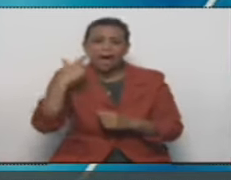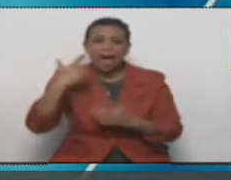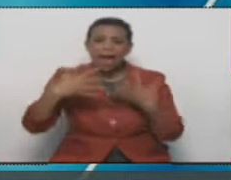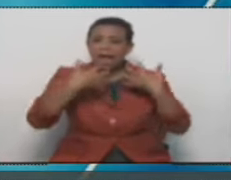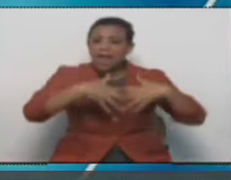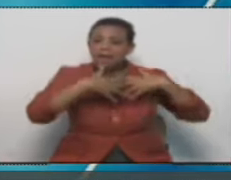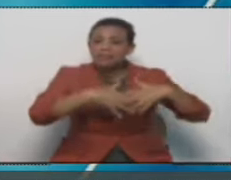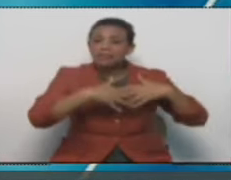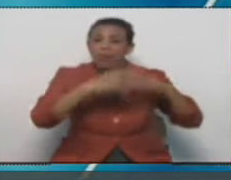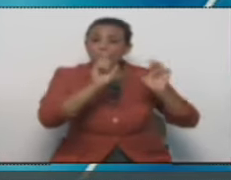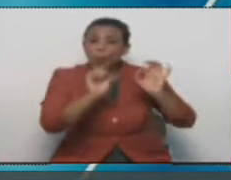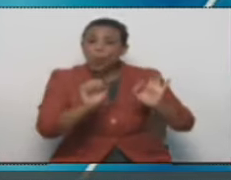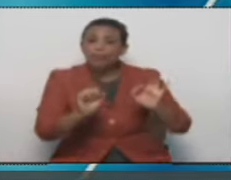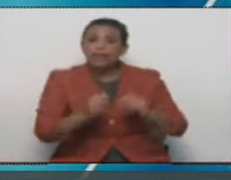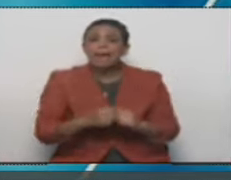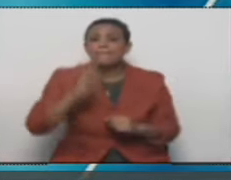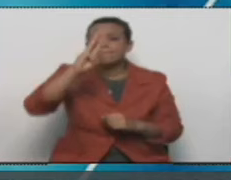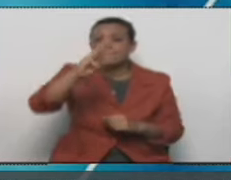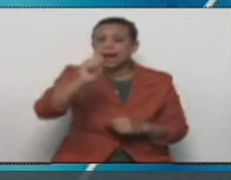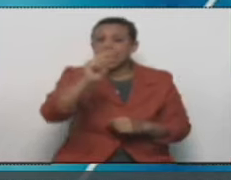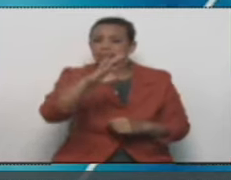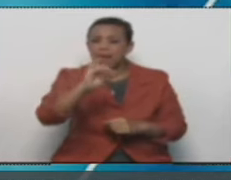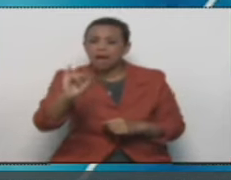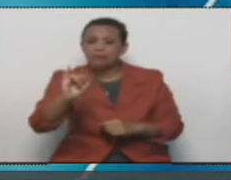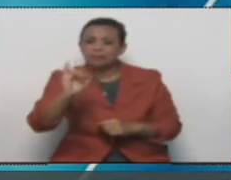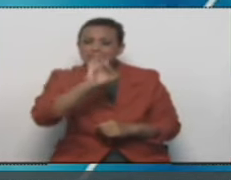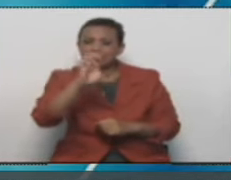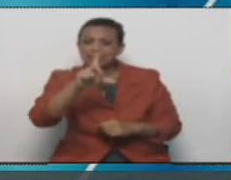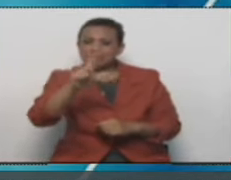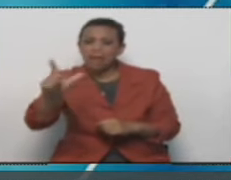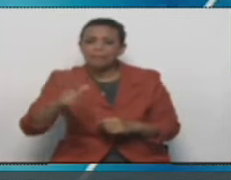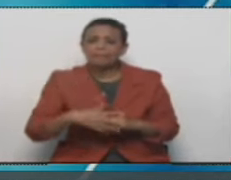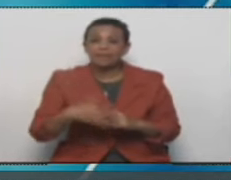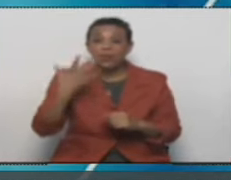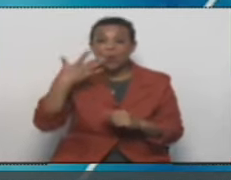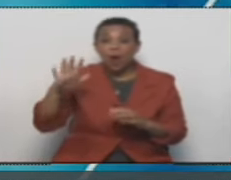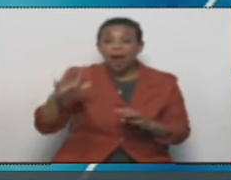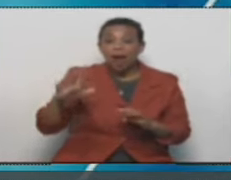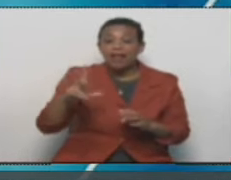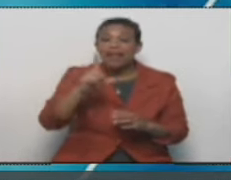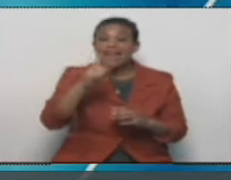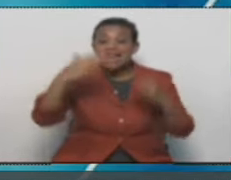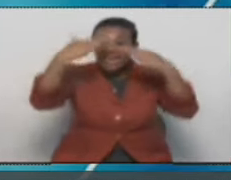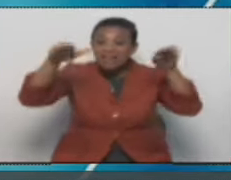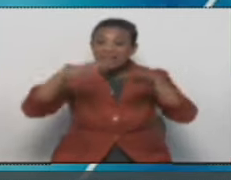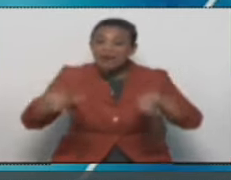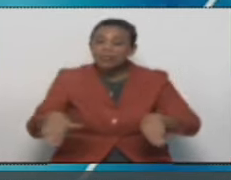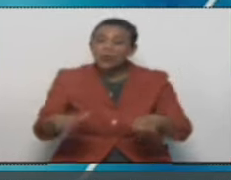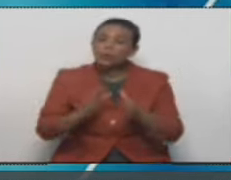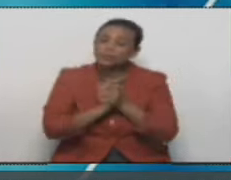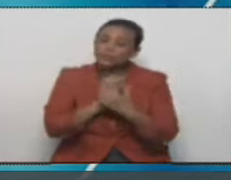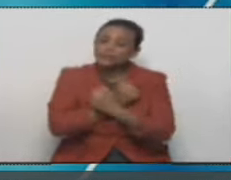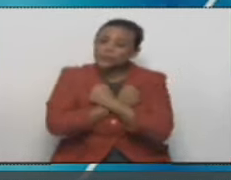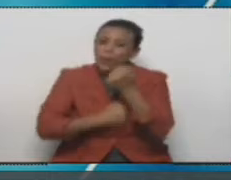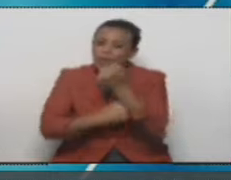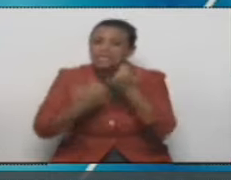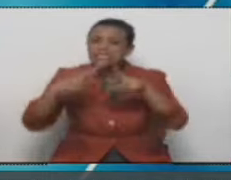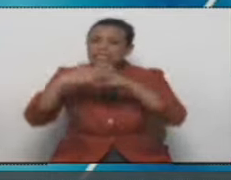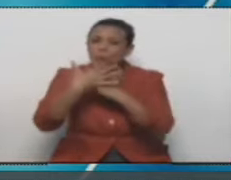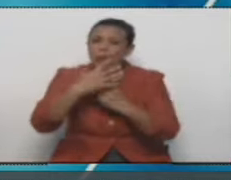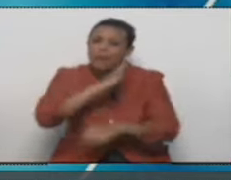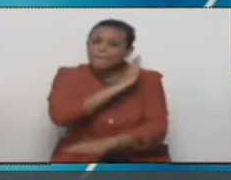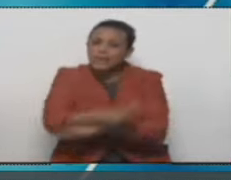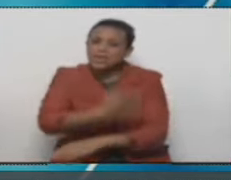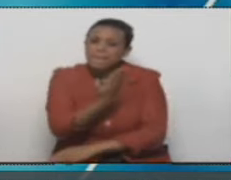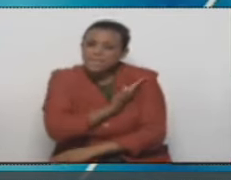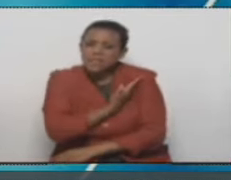general de Patriacel. Ese Macarén, ¿de dónde viene? Del Líbano. Bueno, nuestra solidaridad con el Líbano, que está siendo víctima en